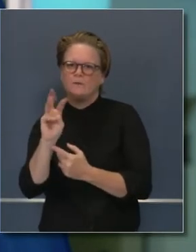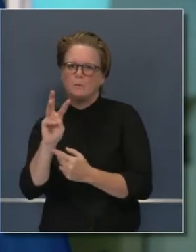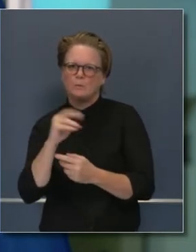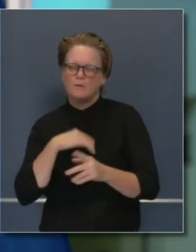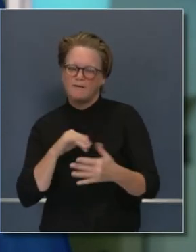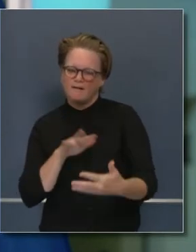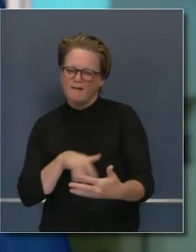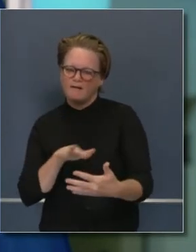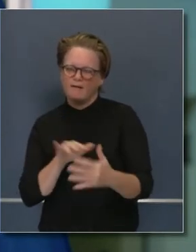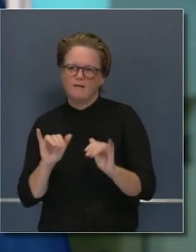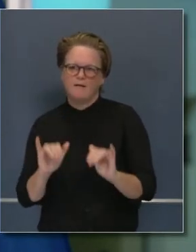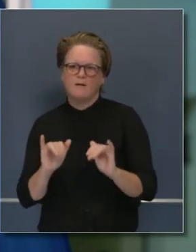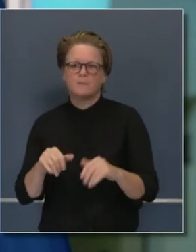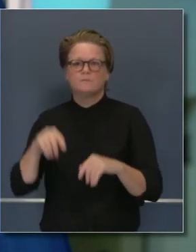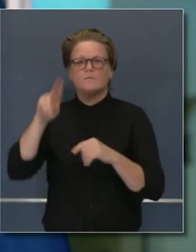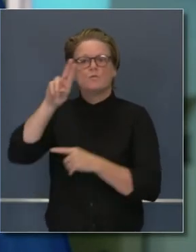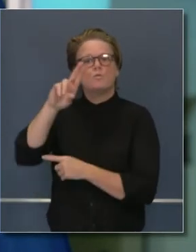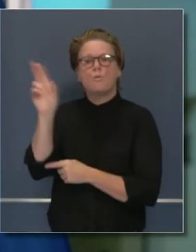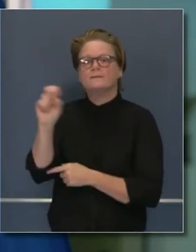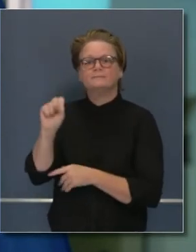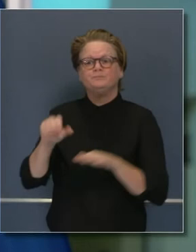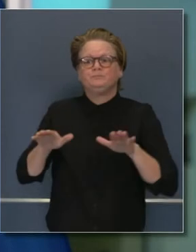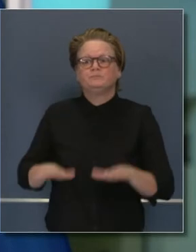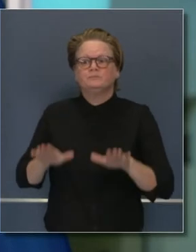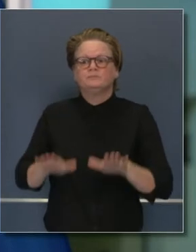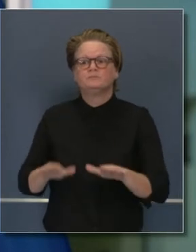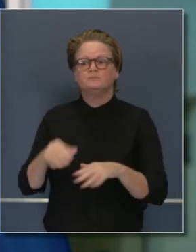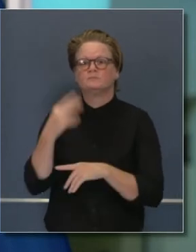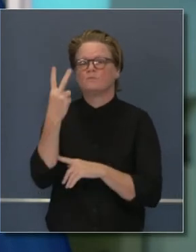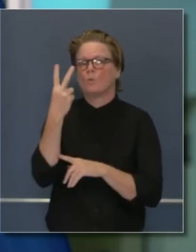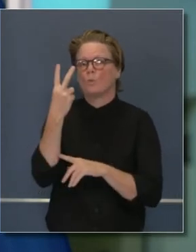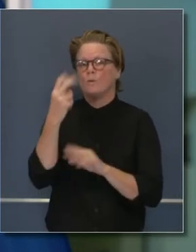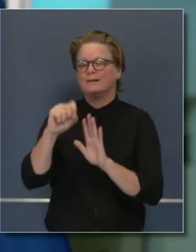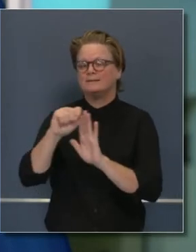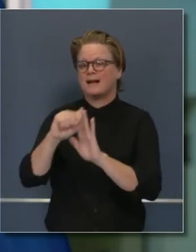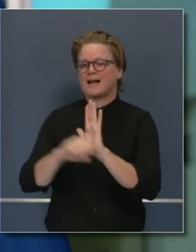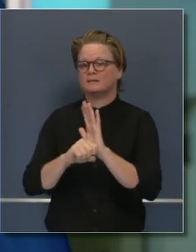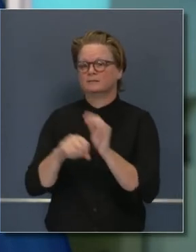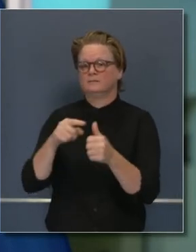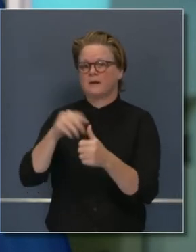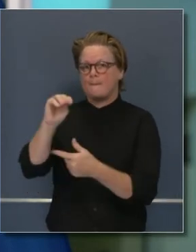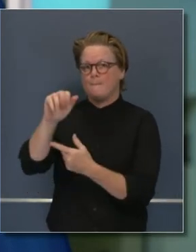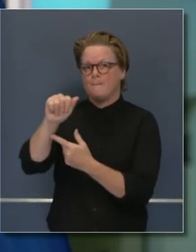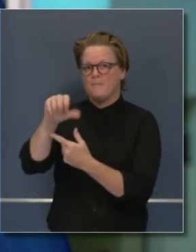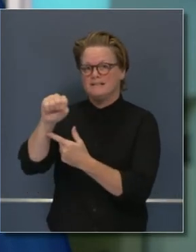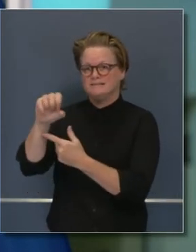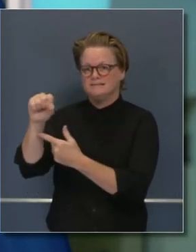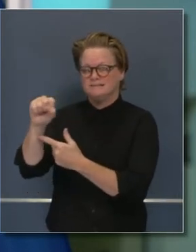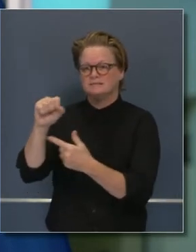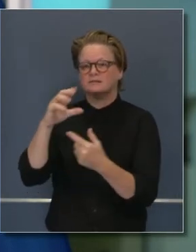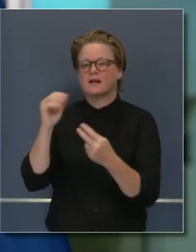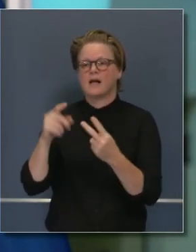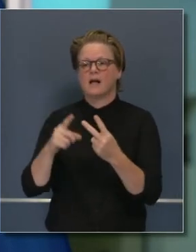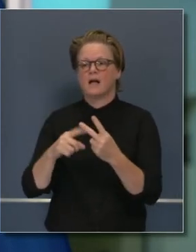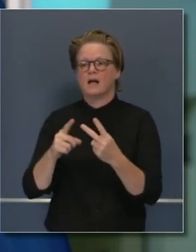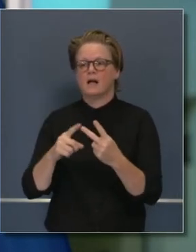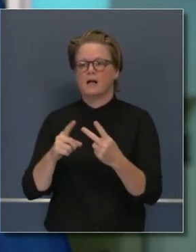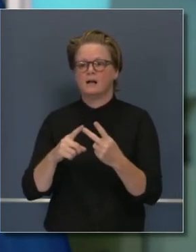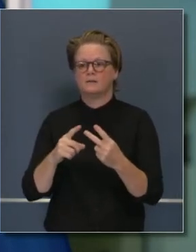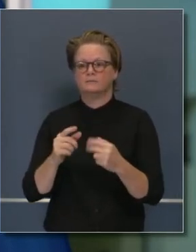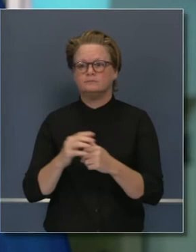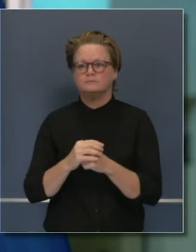estados en particular que ya impusieron toques de queda o que les importa hacerlo. Es Massachusetts,